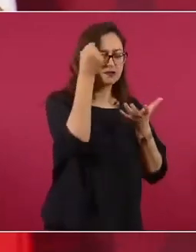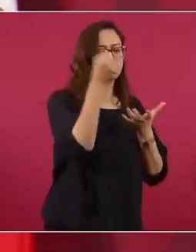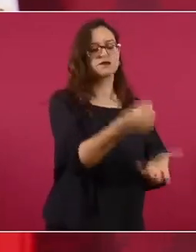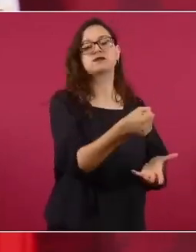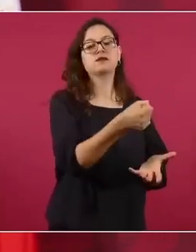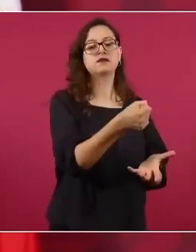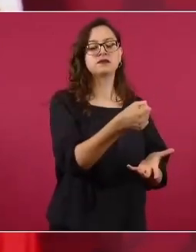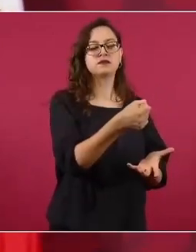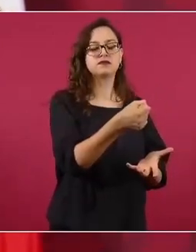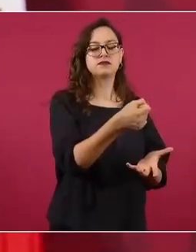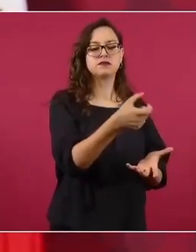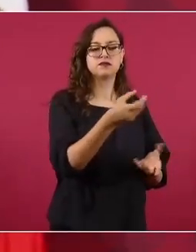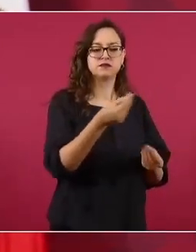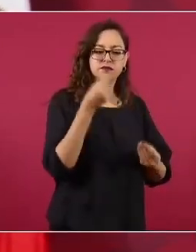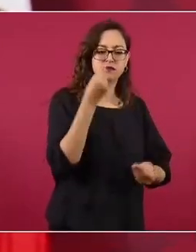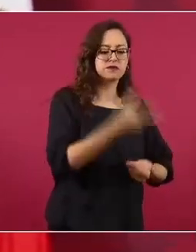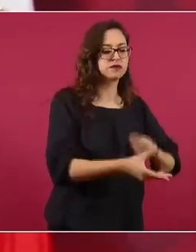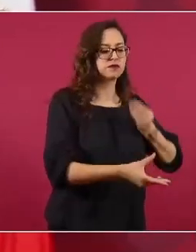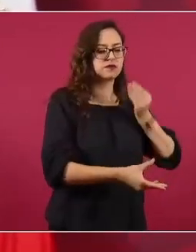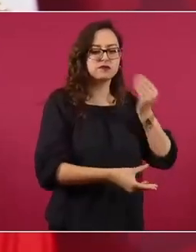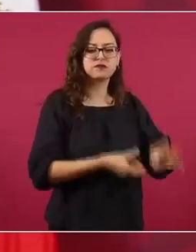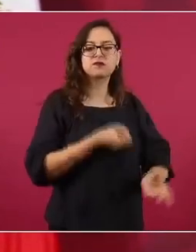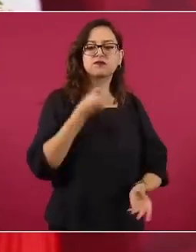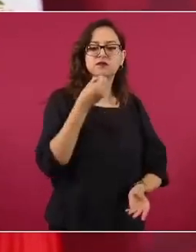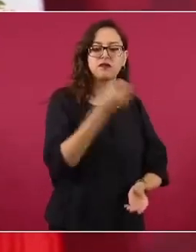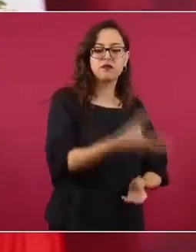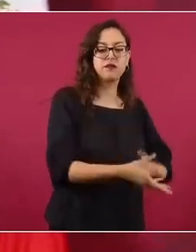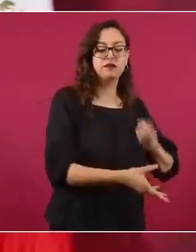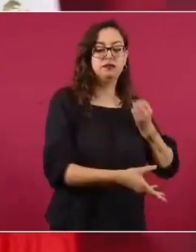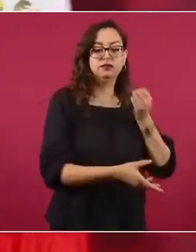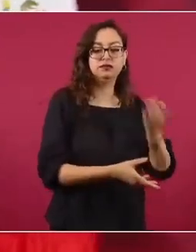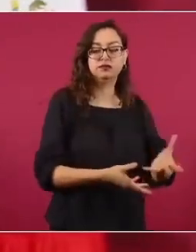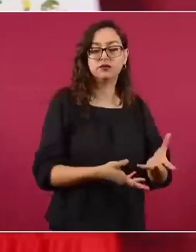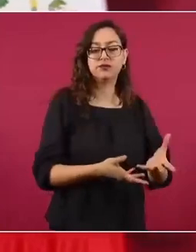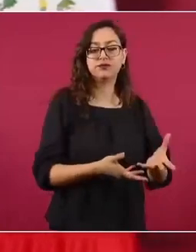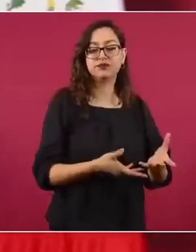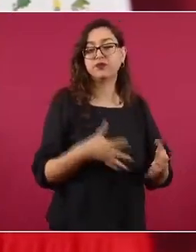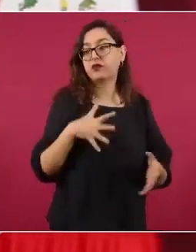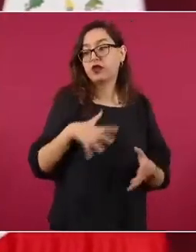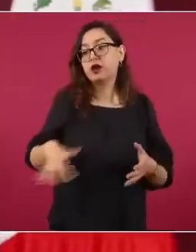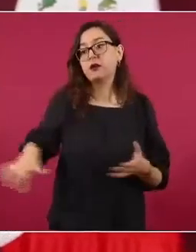de la riqueza, de una mayoría